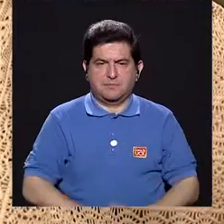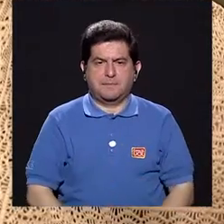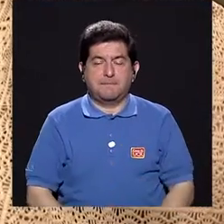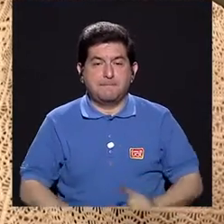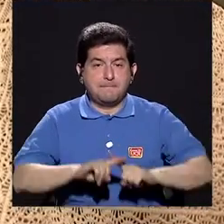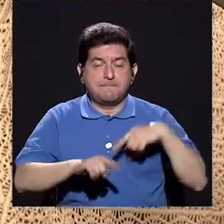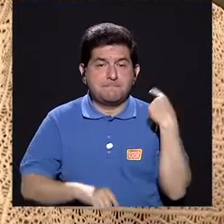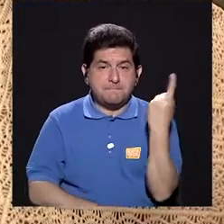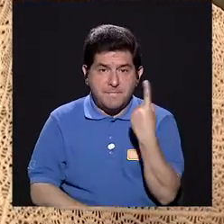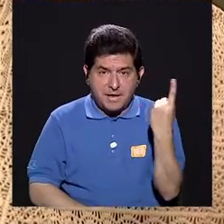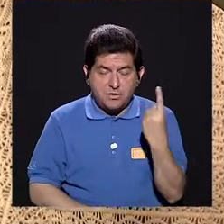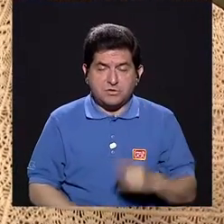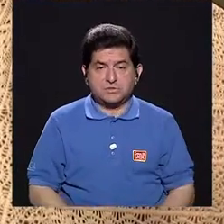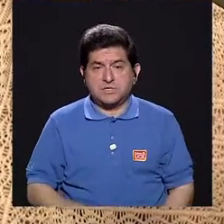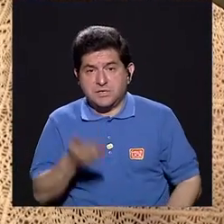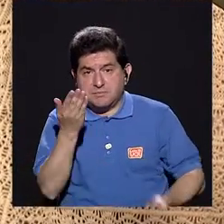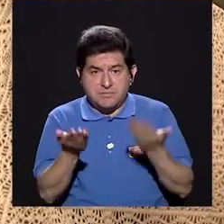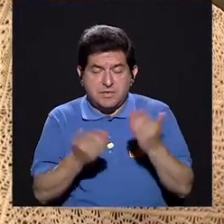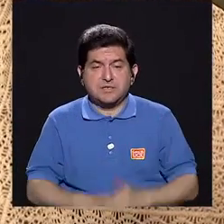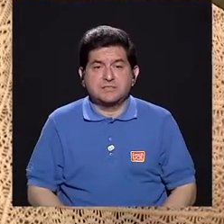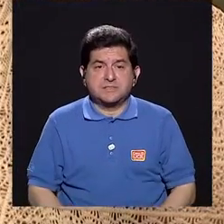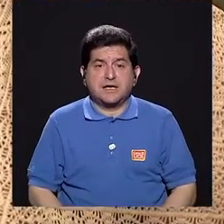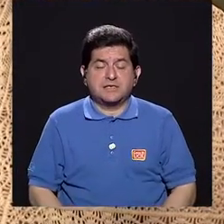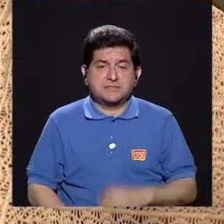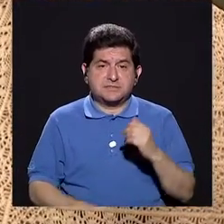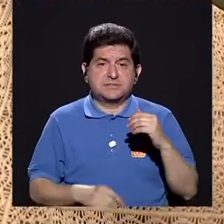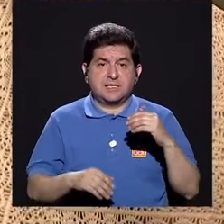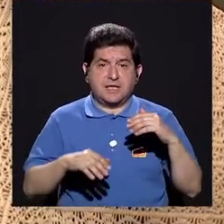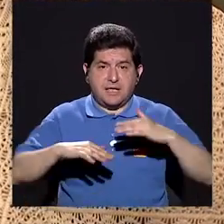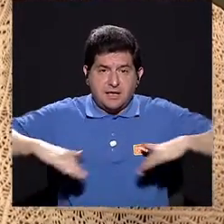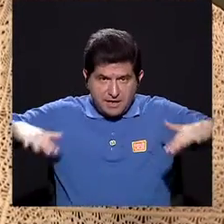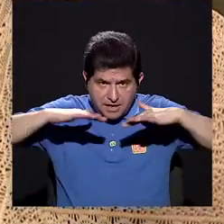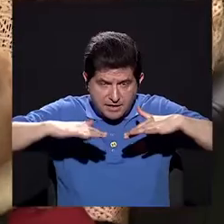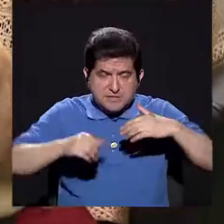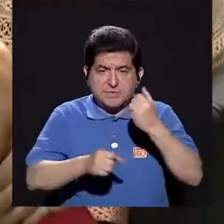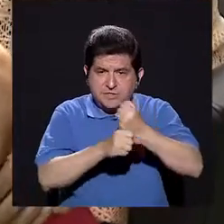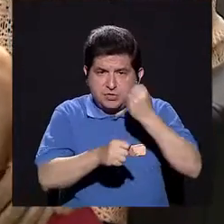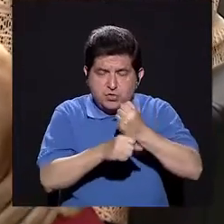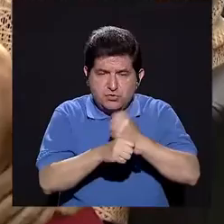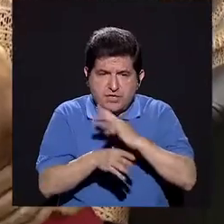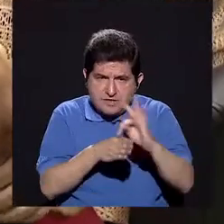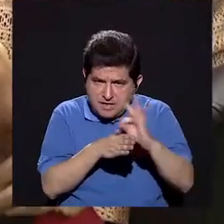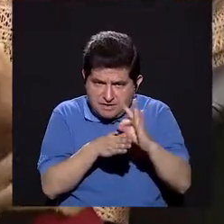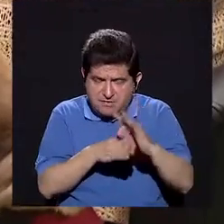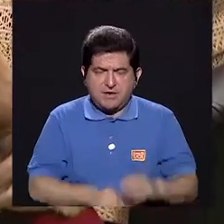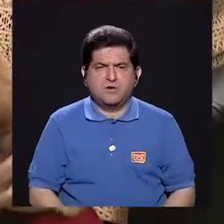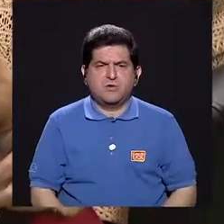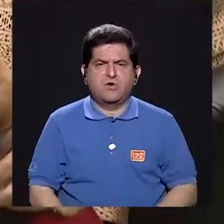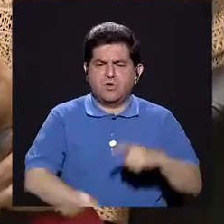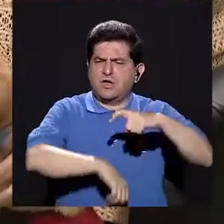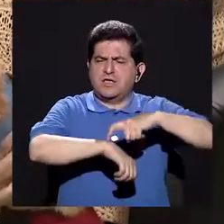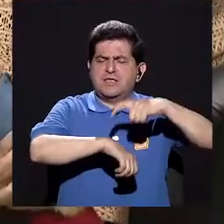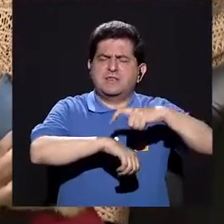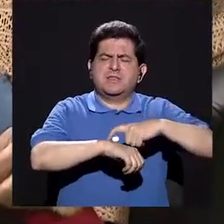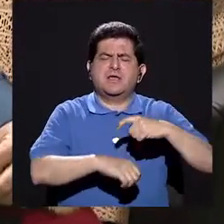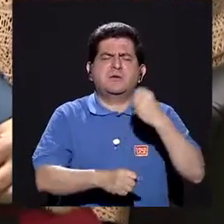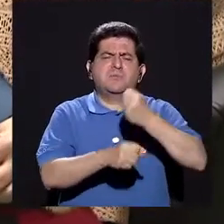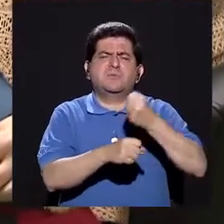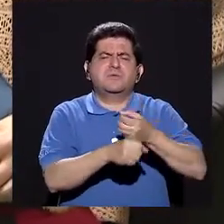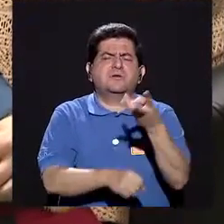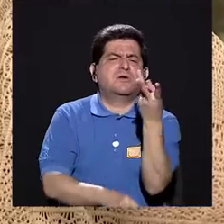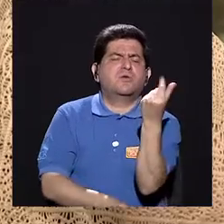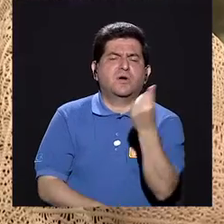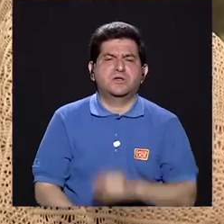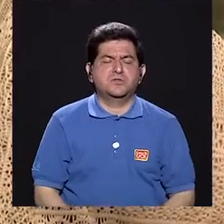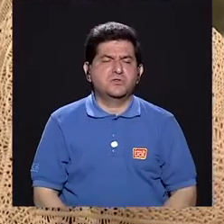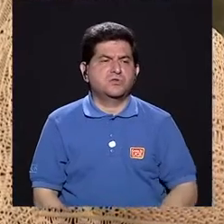Sí, pero siempre dentro del espacio terapeuta. Ajá, ajá. ¿Cuánto duran las sesiones? Sí, sesiones duran